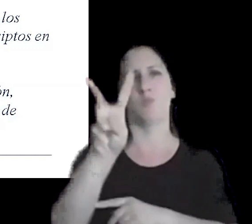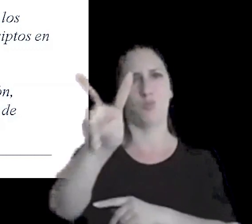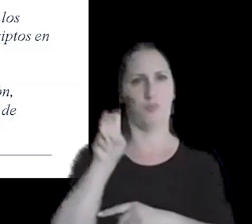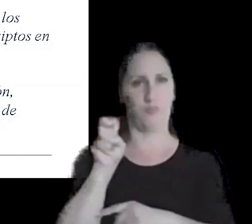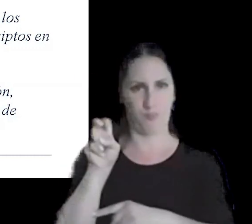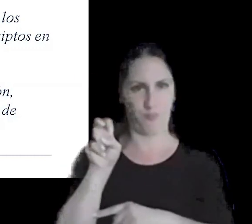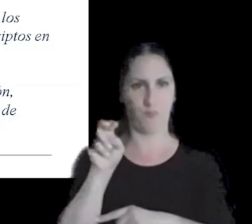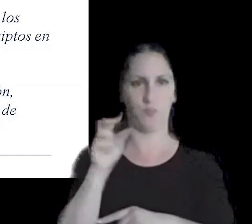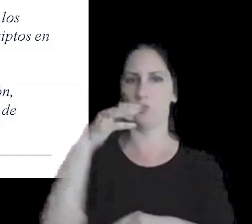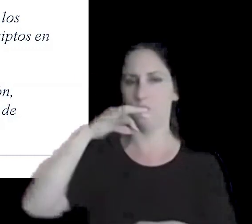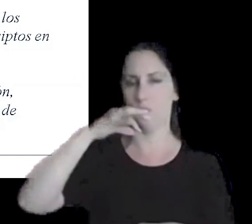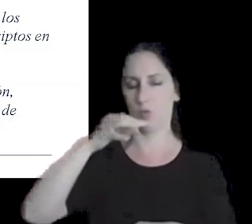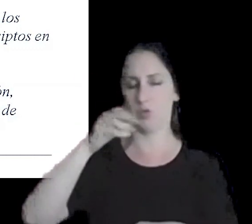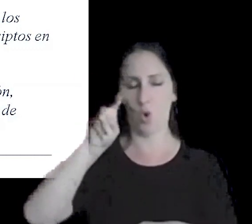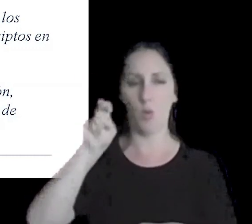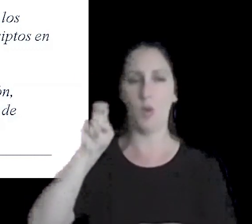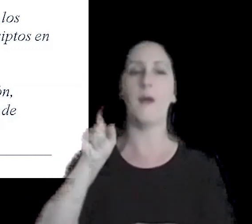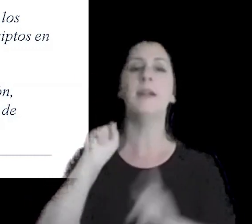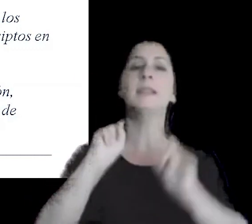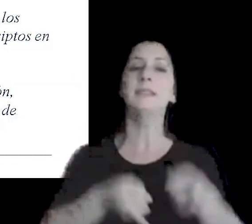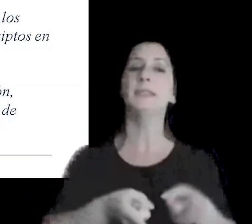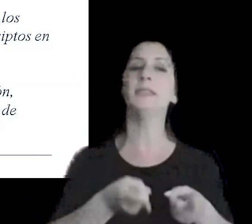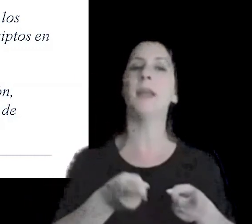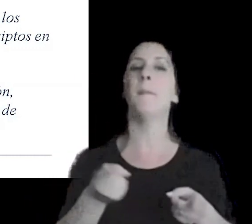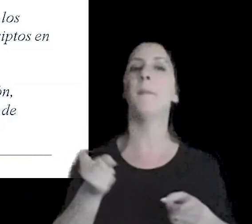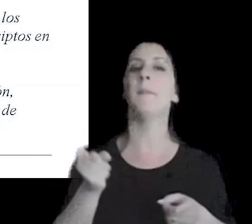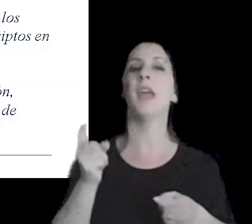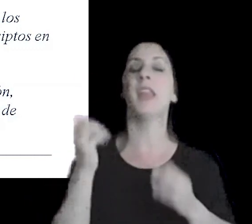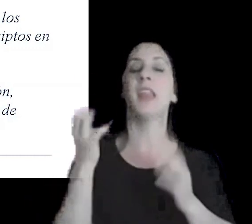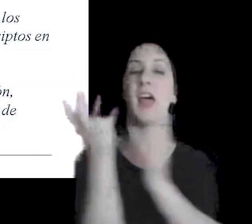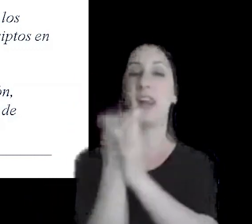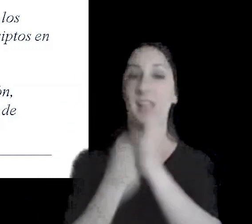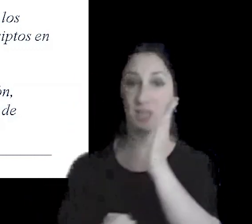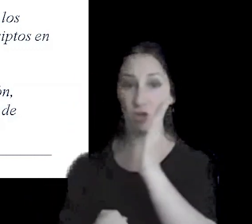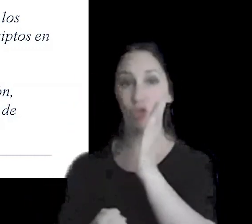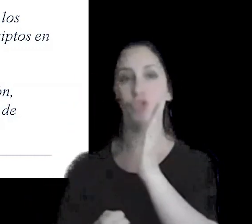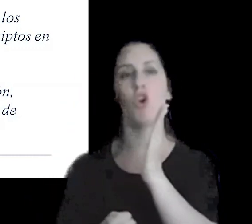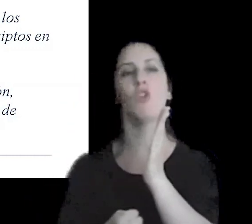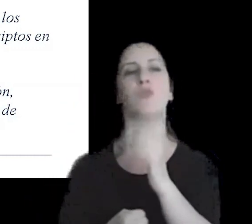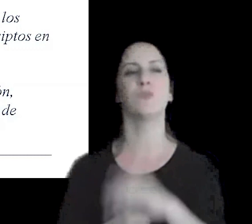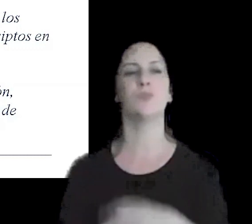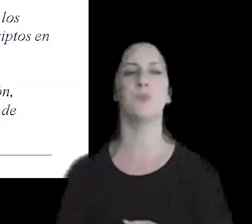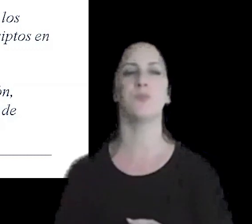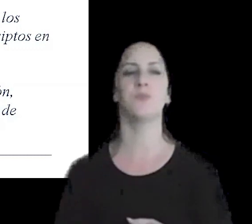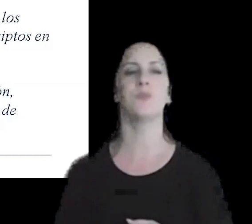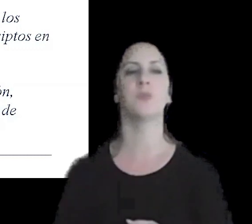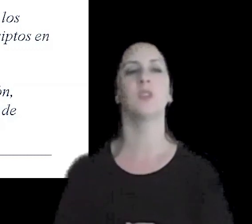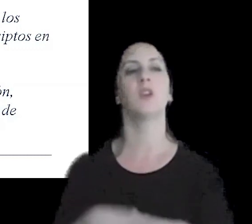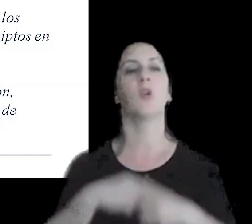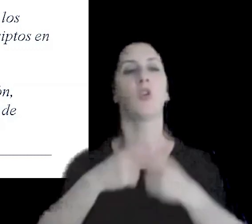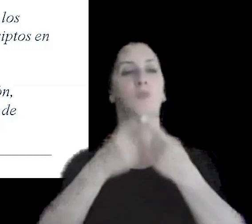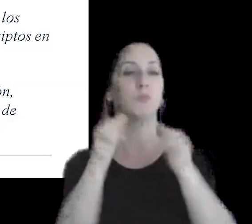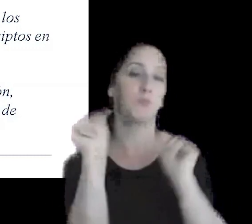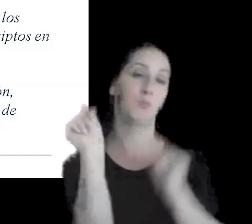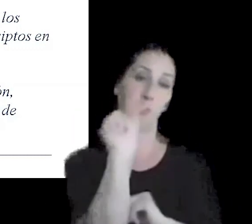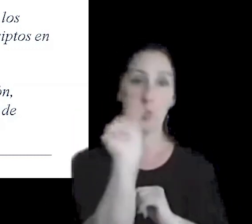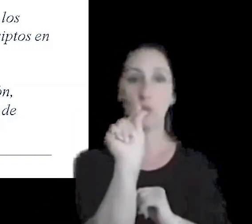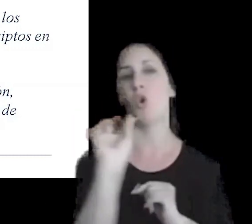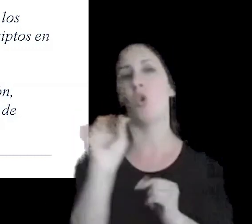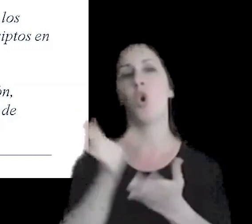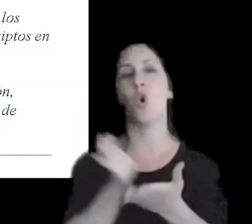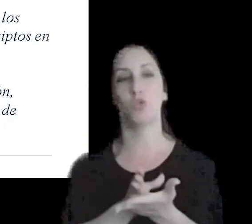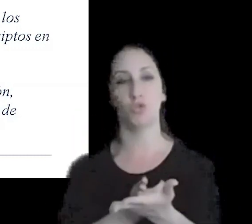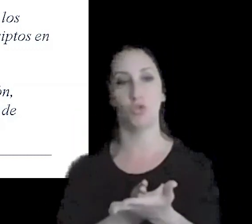vendedor también va a estar alcanzado por régimen de retención las sesiones onerosas ya sean temporarias o definitivas